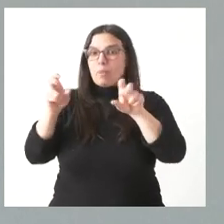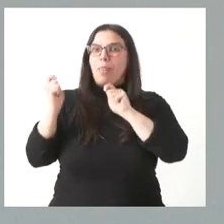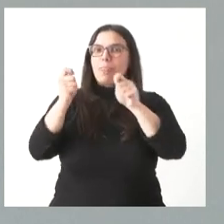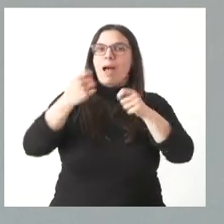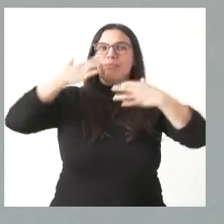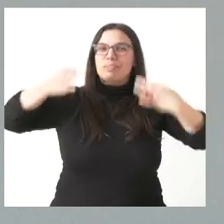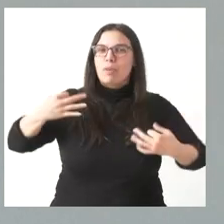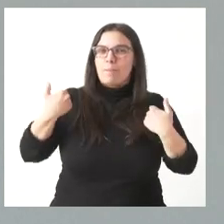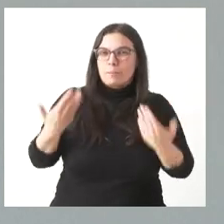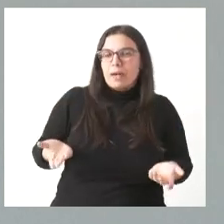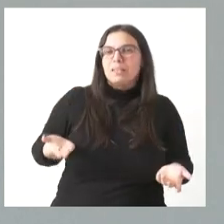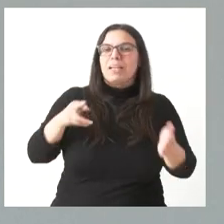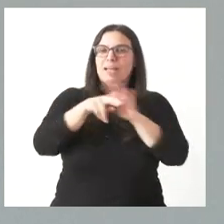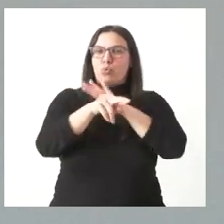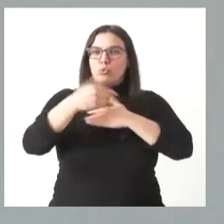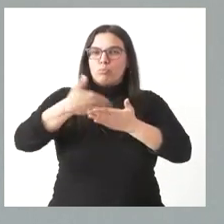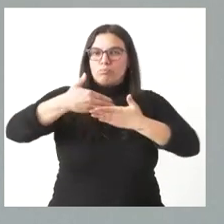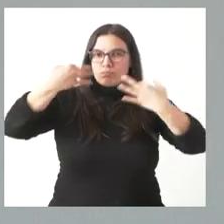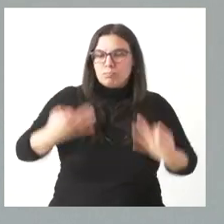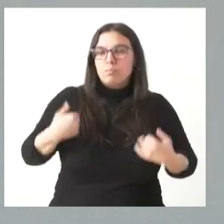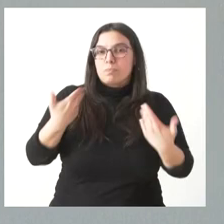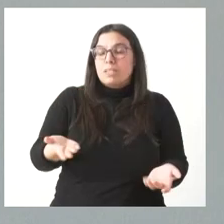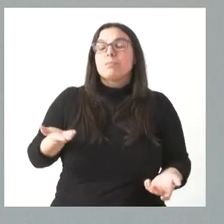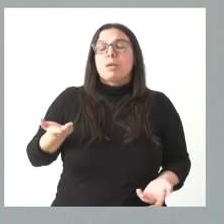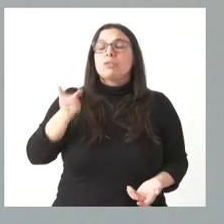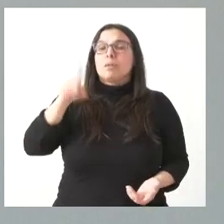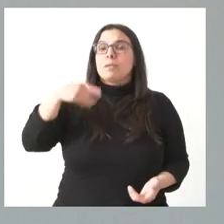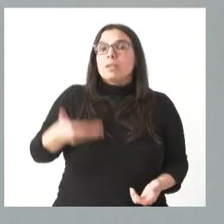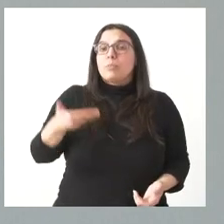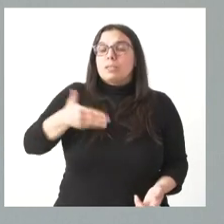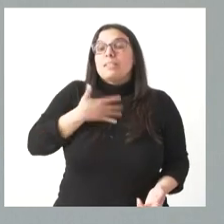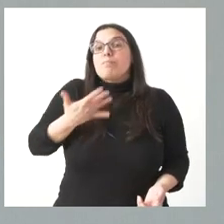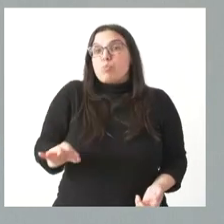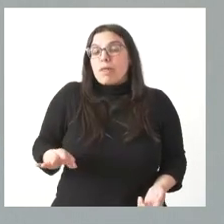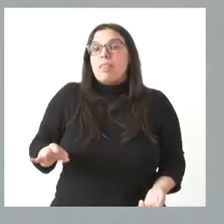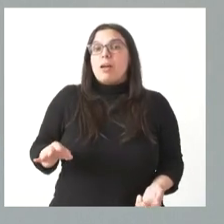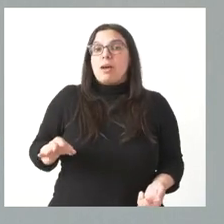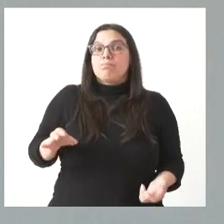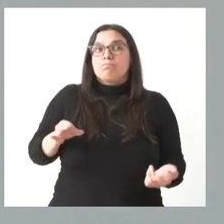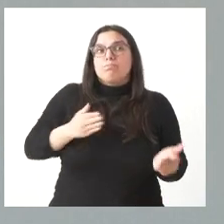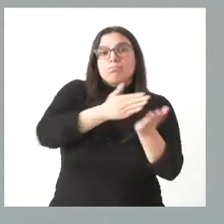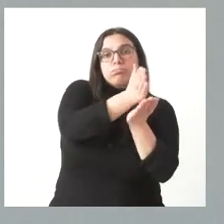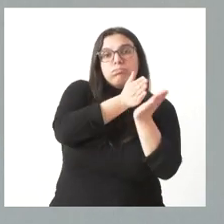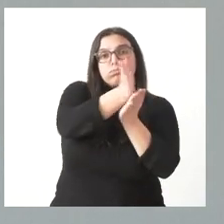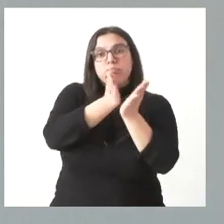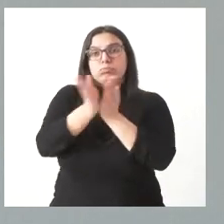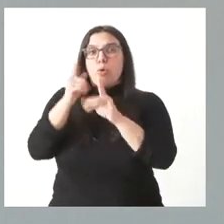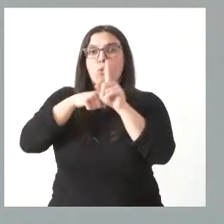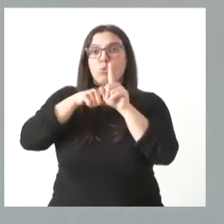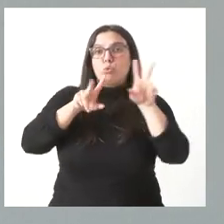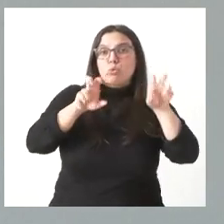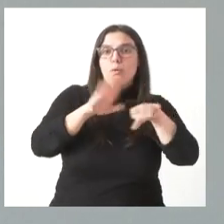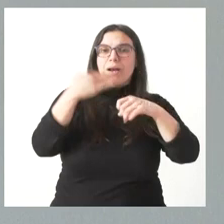garantía de recursos a Renol, pero también es importante que se abra la posibilidad de nuevas posibilidades y nuevos usos a ese